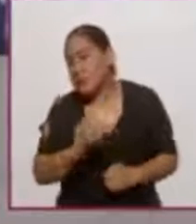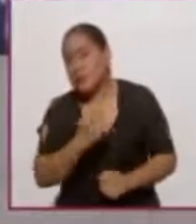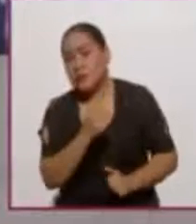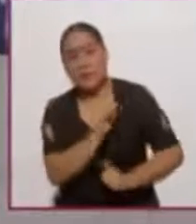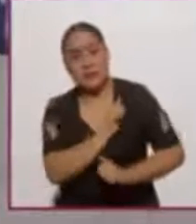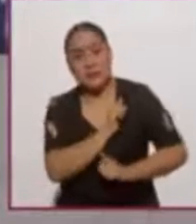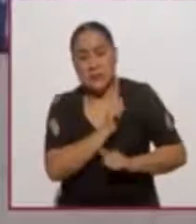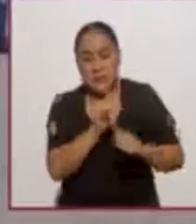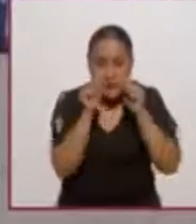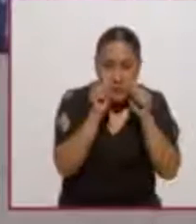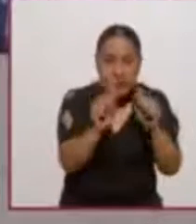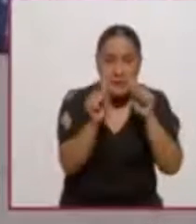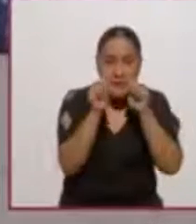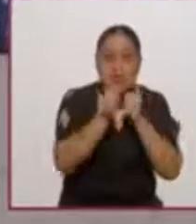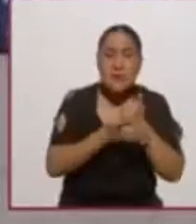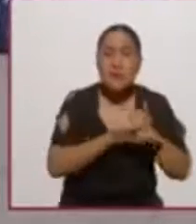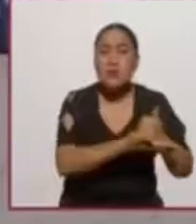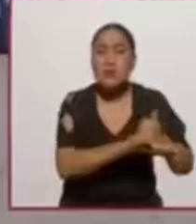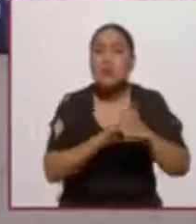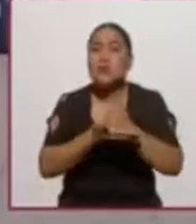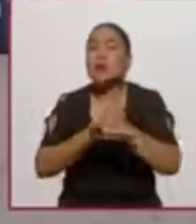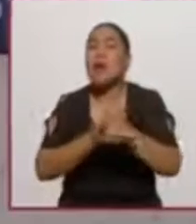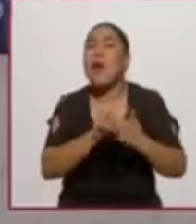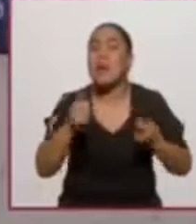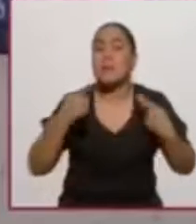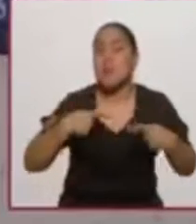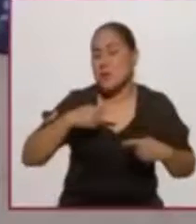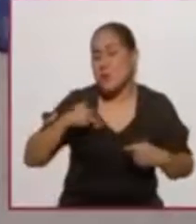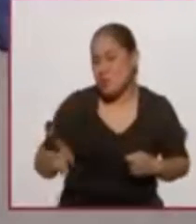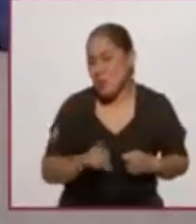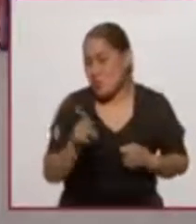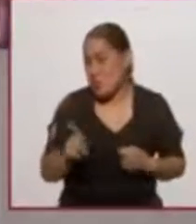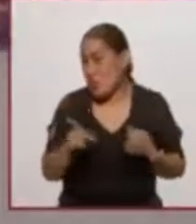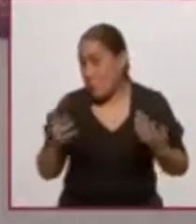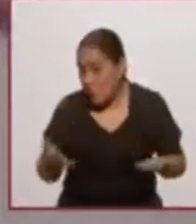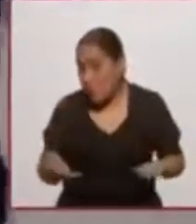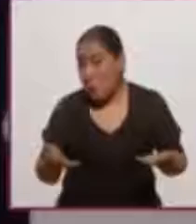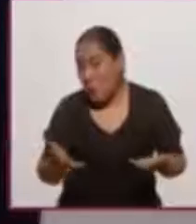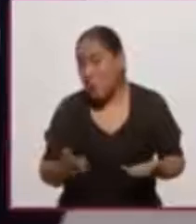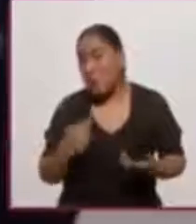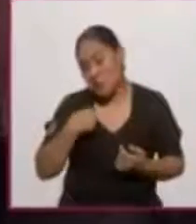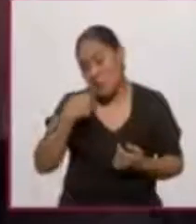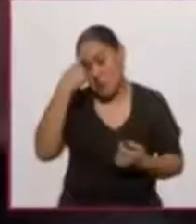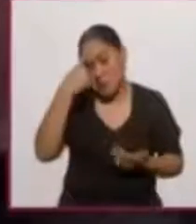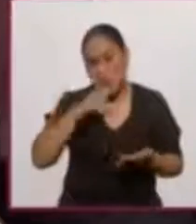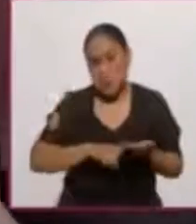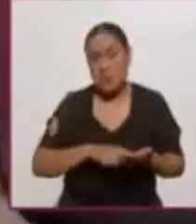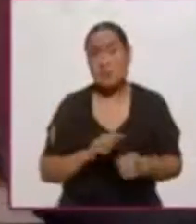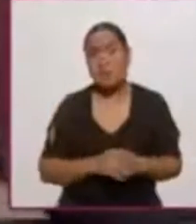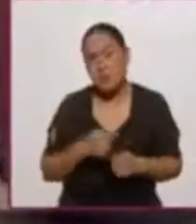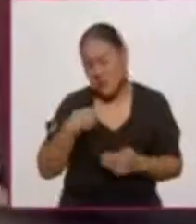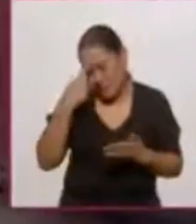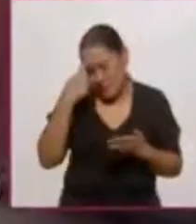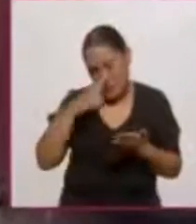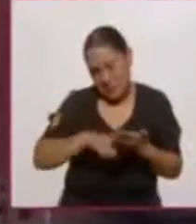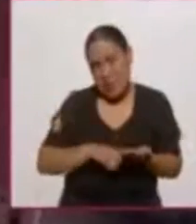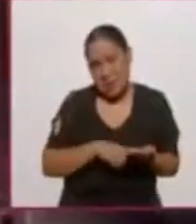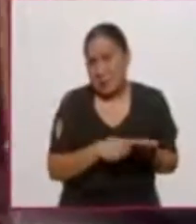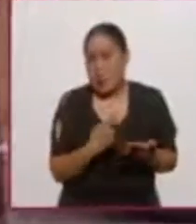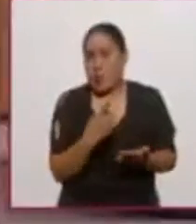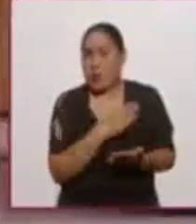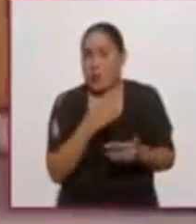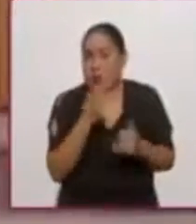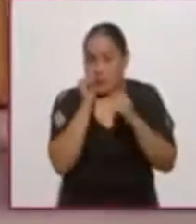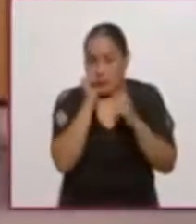auxiliar a la población. Creo que este es otro componente de las Fuerzas Armadas, en